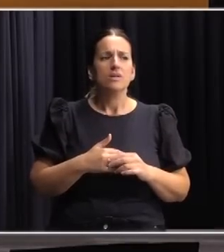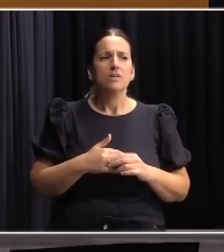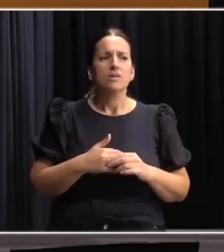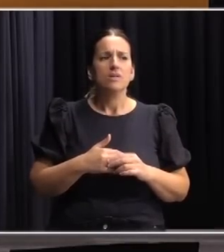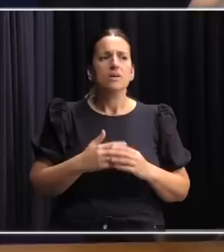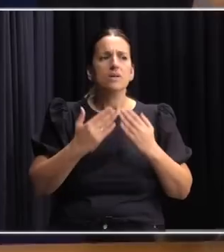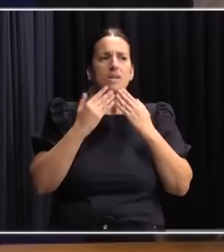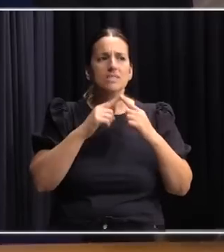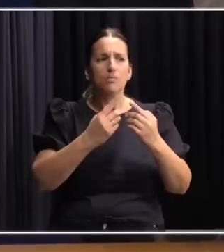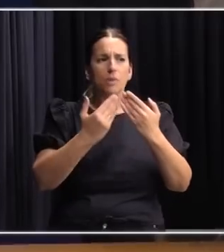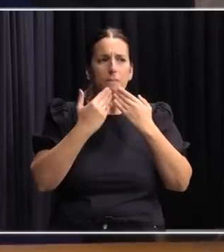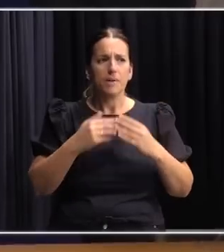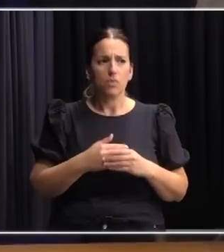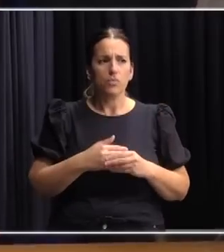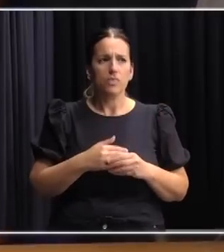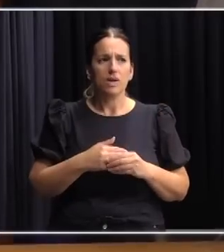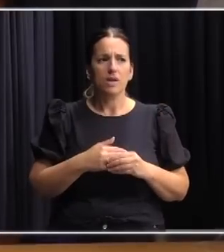gracias por la pregunta es la del millón